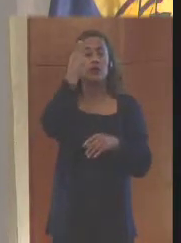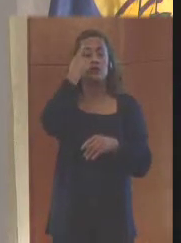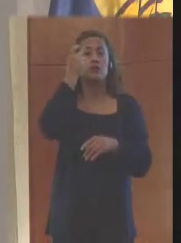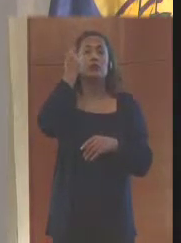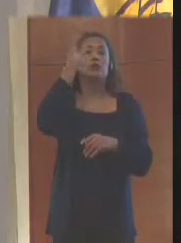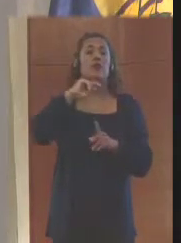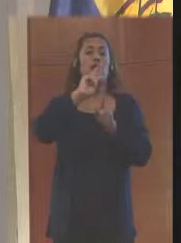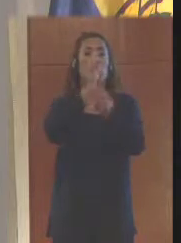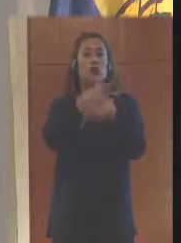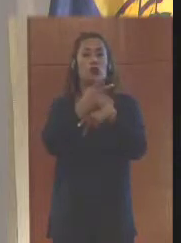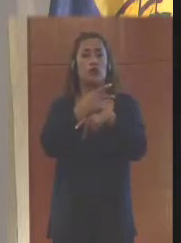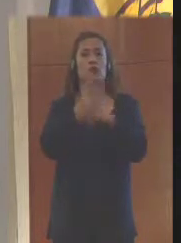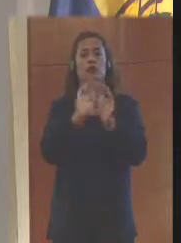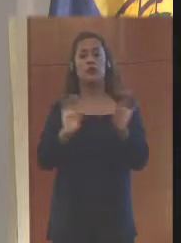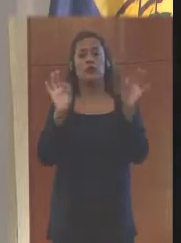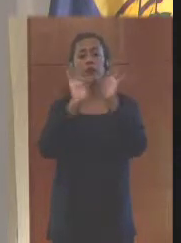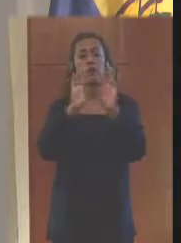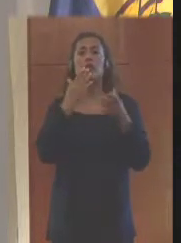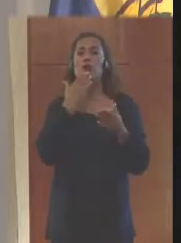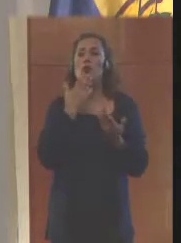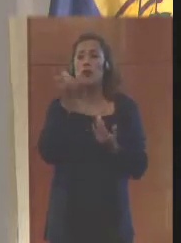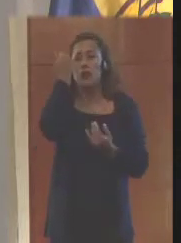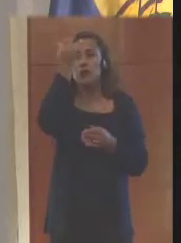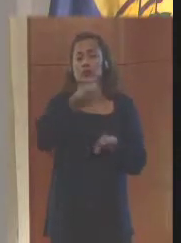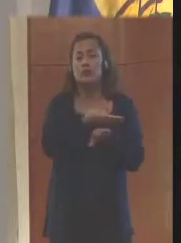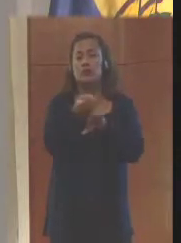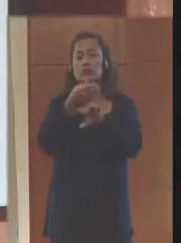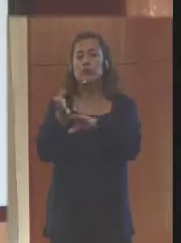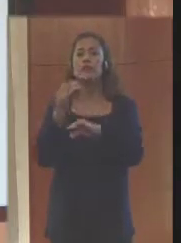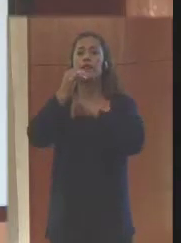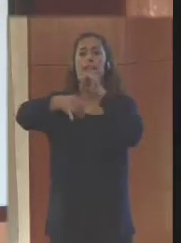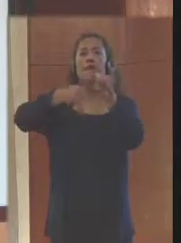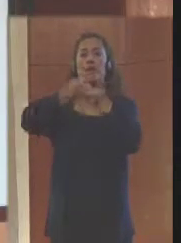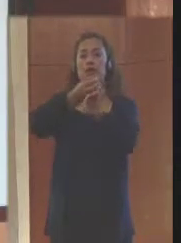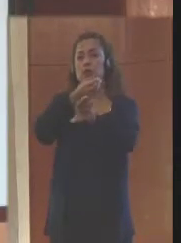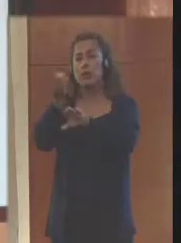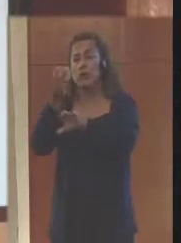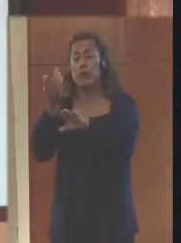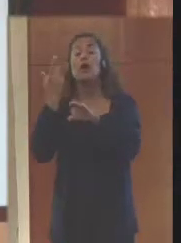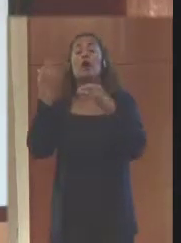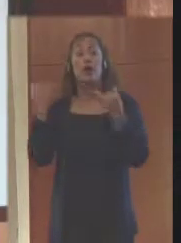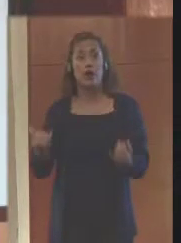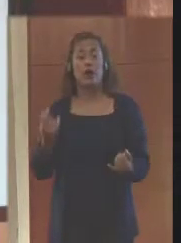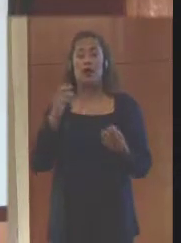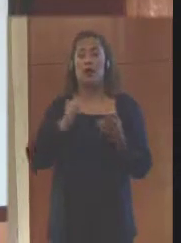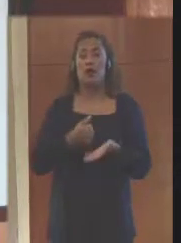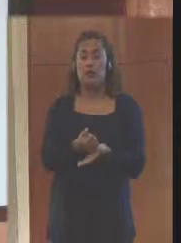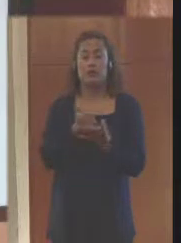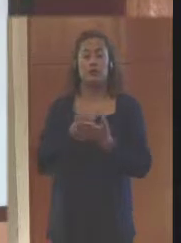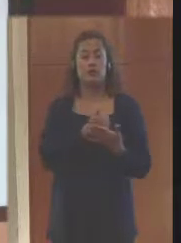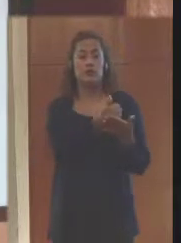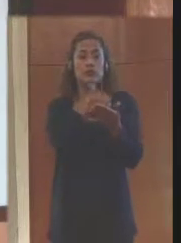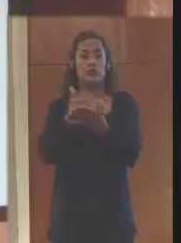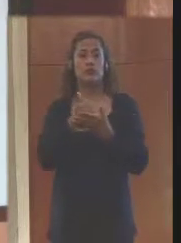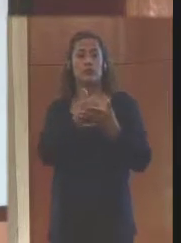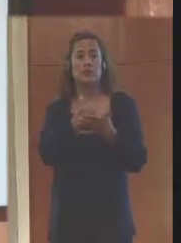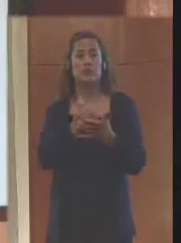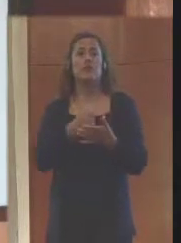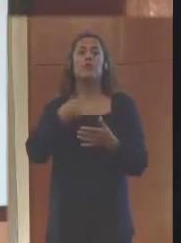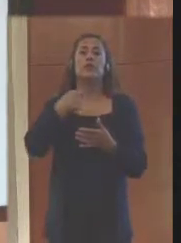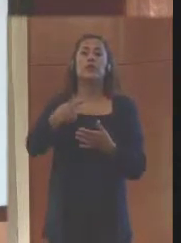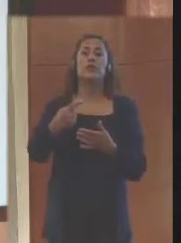esa referenciación permanente de iniciativas a nivel internacional, ha permitido que, entre otras cosas, se